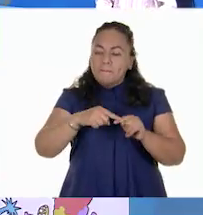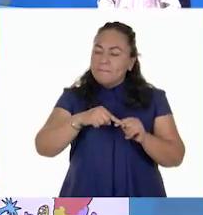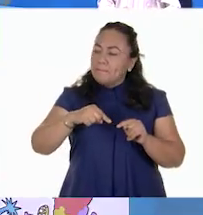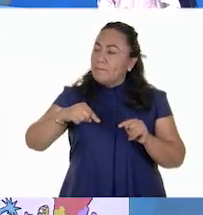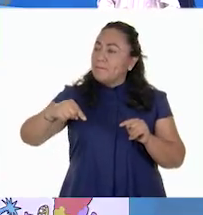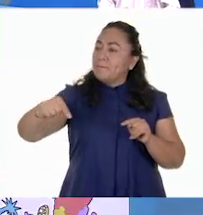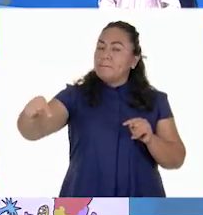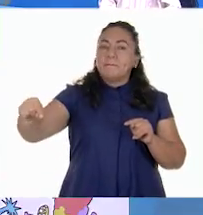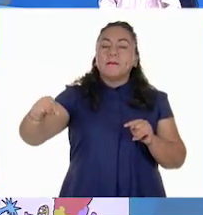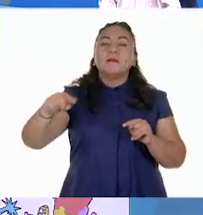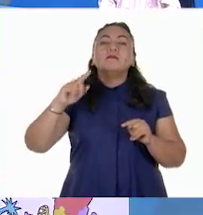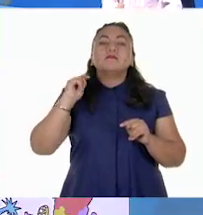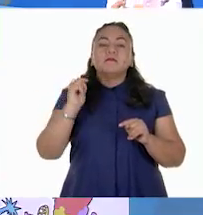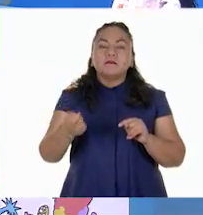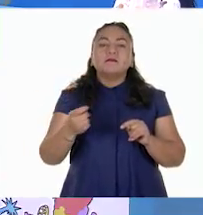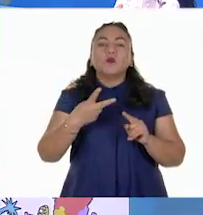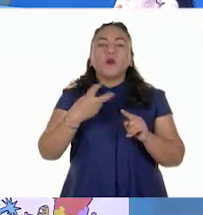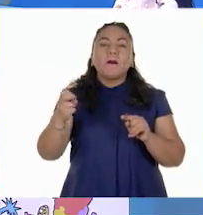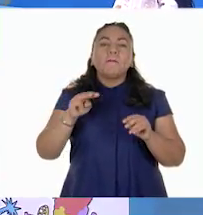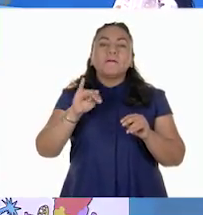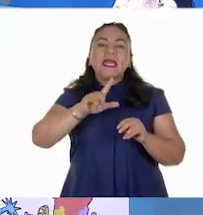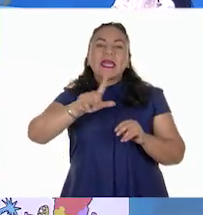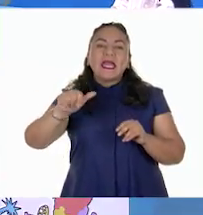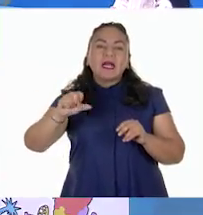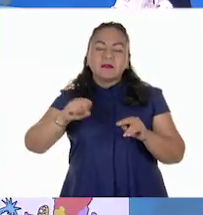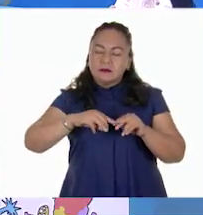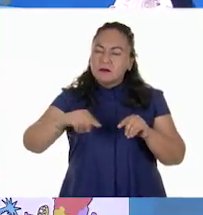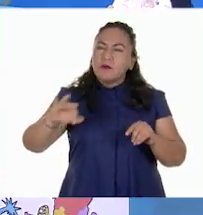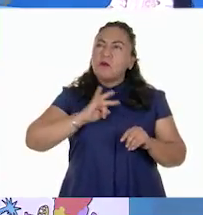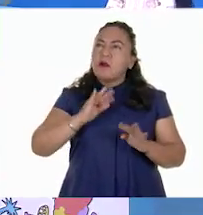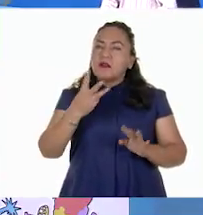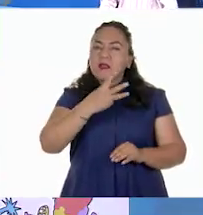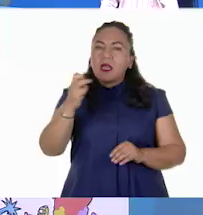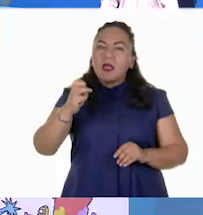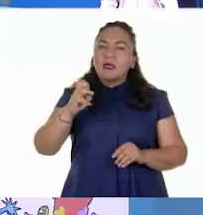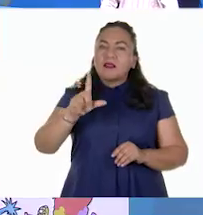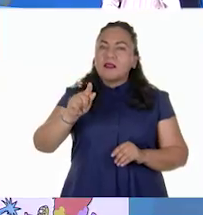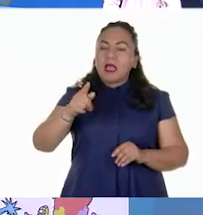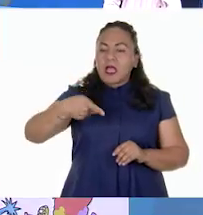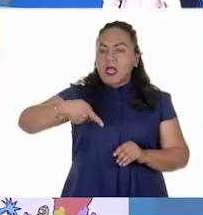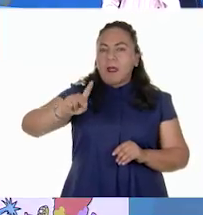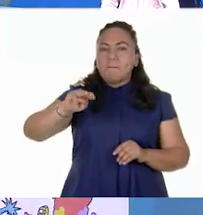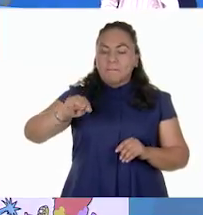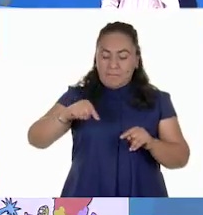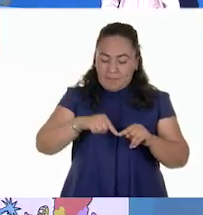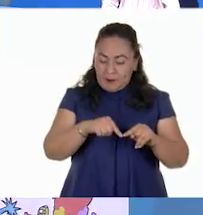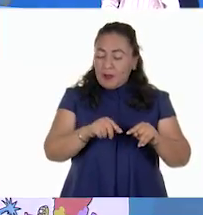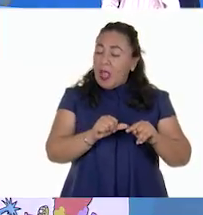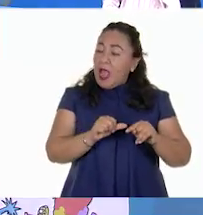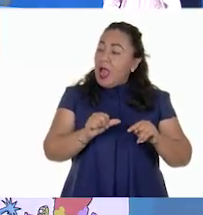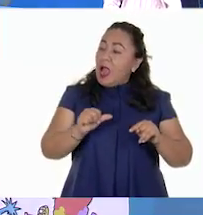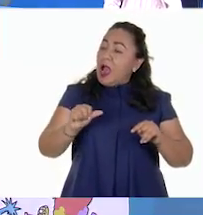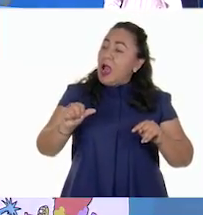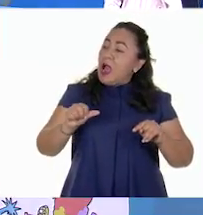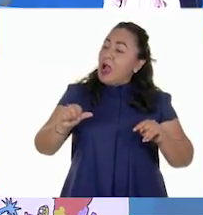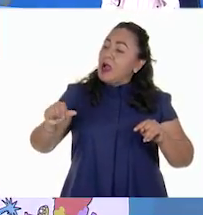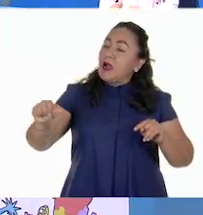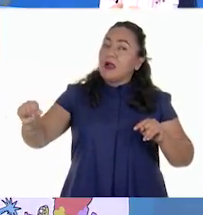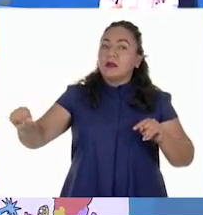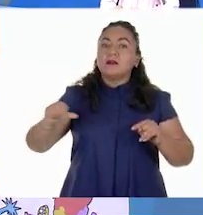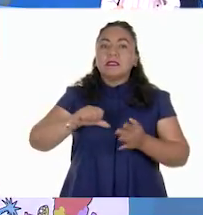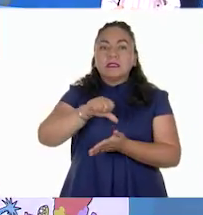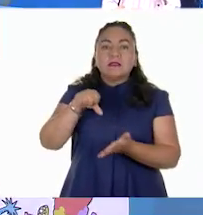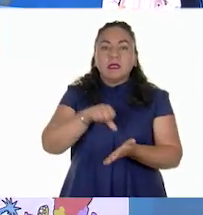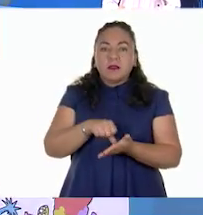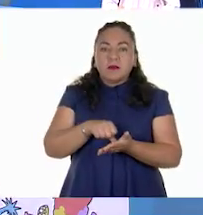náuticas, poco más de 370 kilómetros desde sus costas hacia el centro del océano.